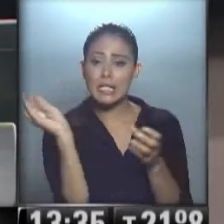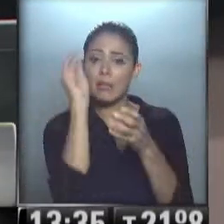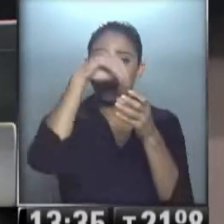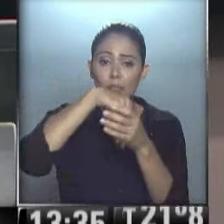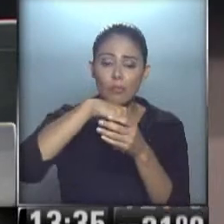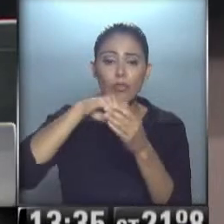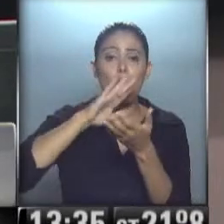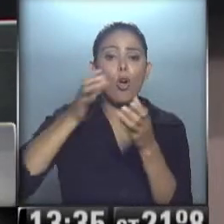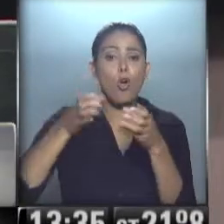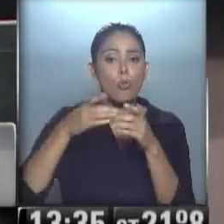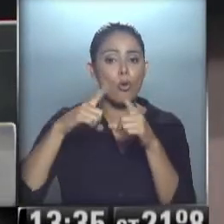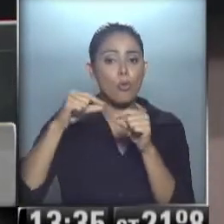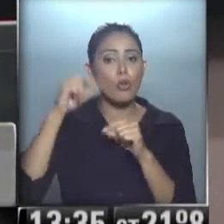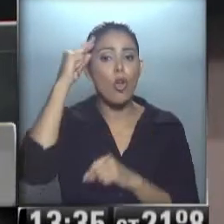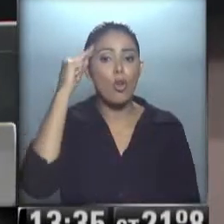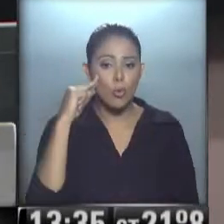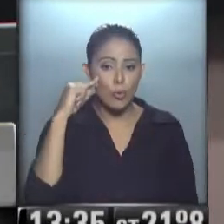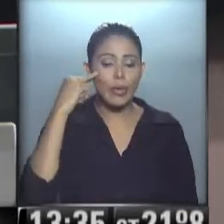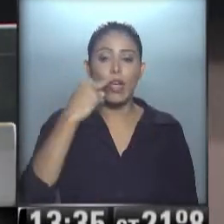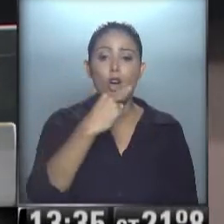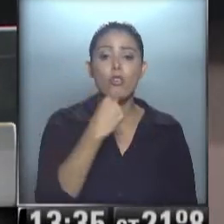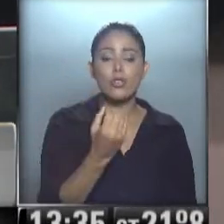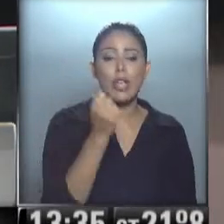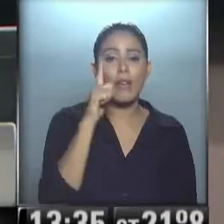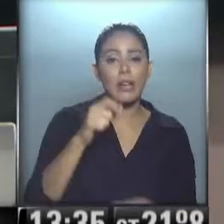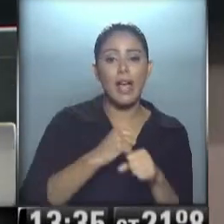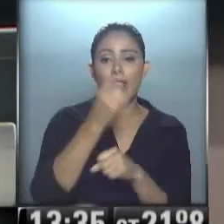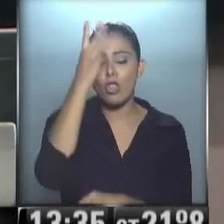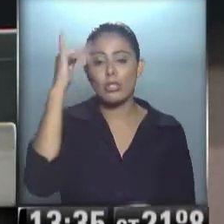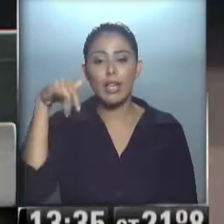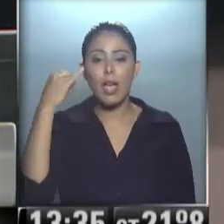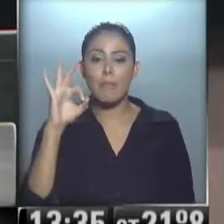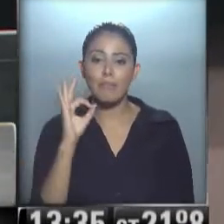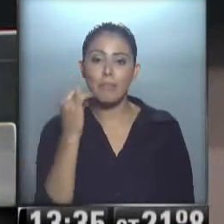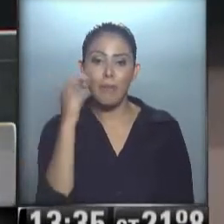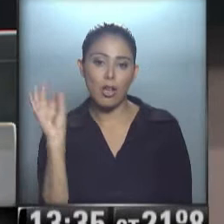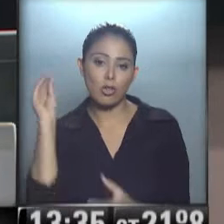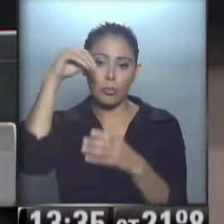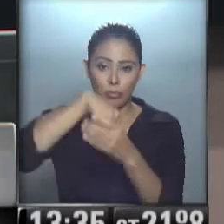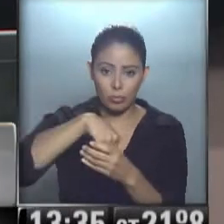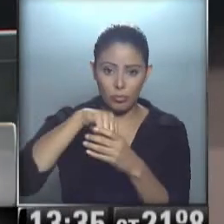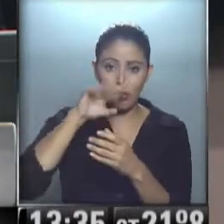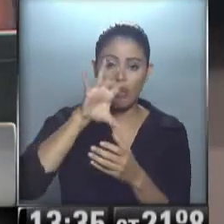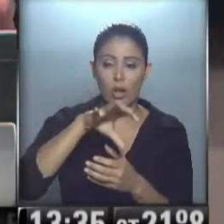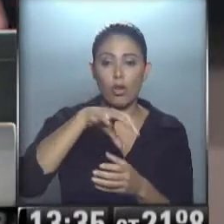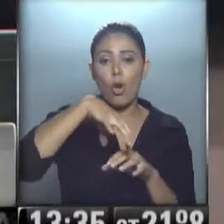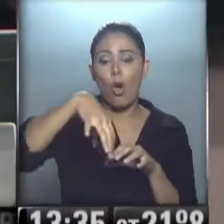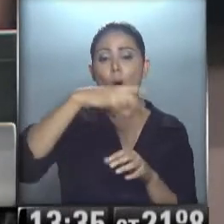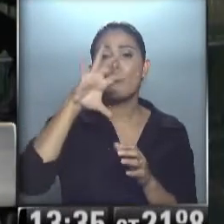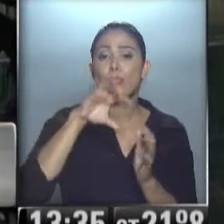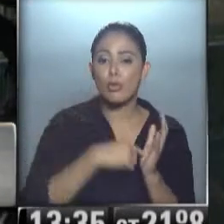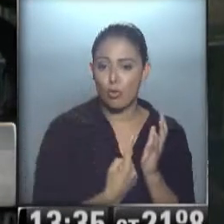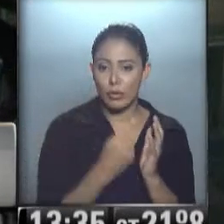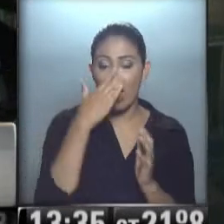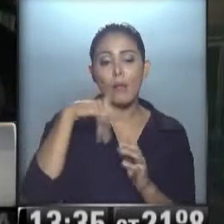grupo de pago 9, pagadero del 11 de abril hasta el 12 de mayo a través del Banco Provincia Monte Chingolo. La ANSES Centro te va a estar